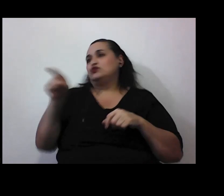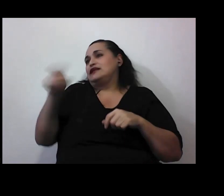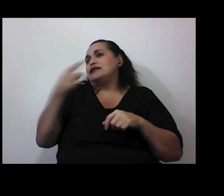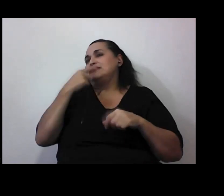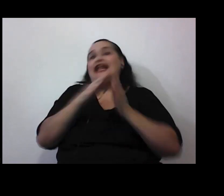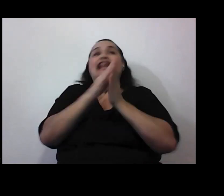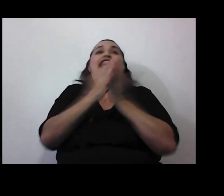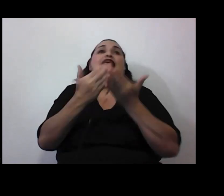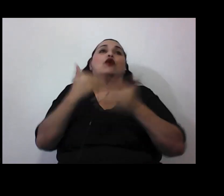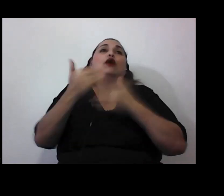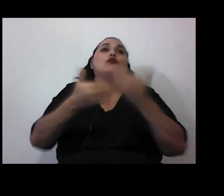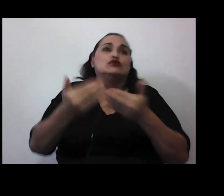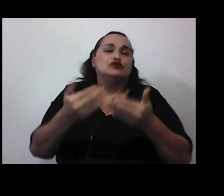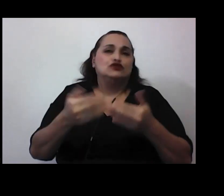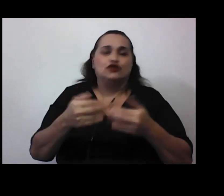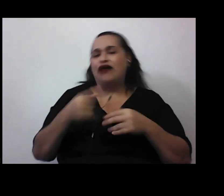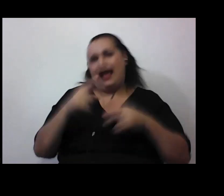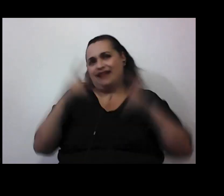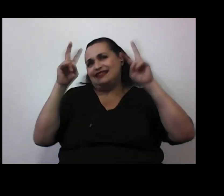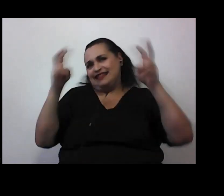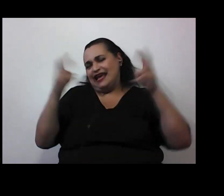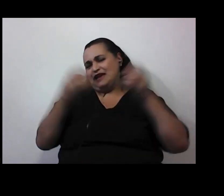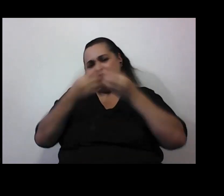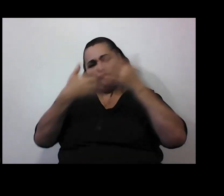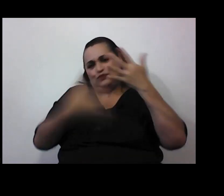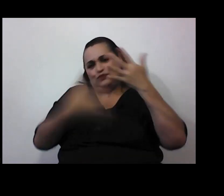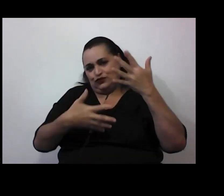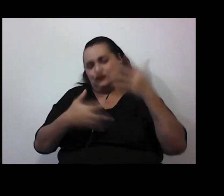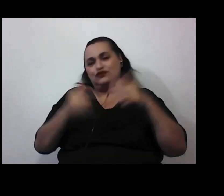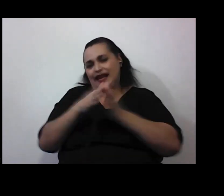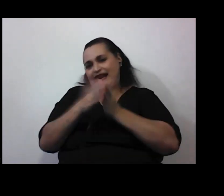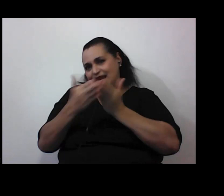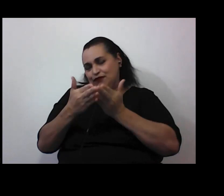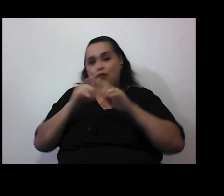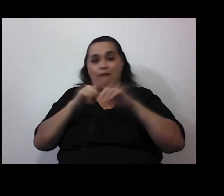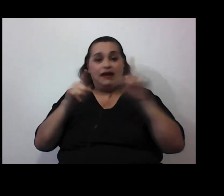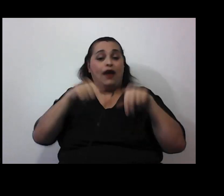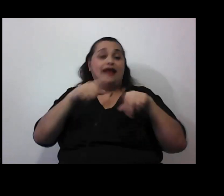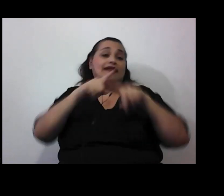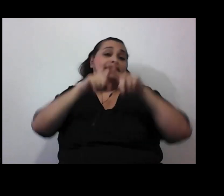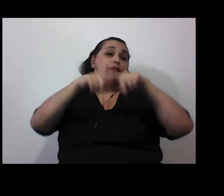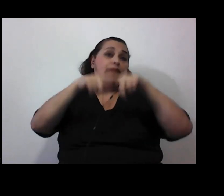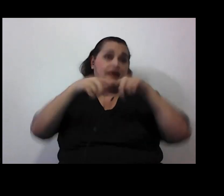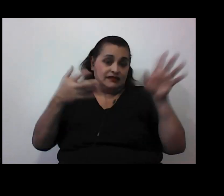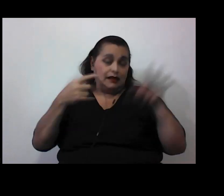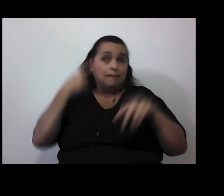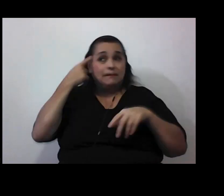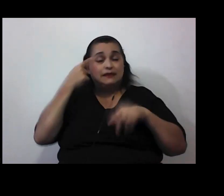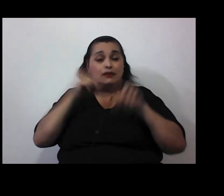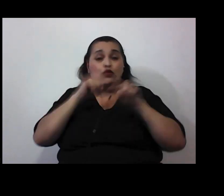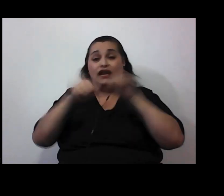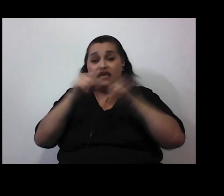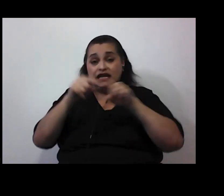evolución bueno sí ya hay temas sobre los cuales hay un consenso y acá este libro está acá depende porque el pensamiento crítico ha sido